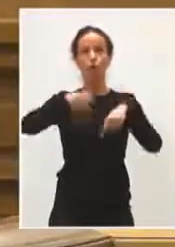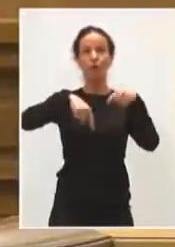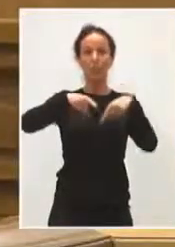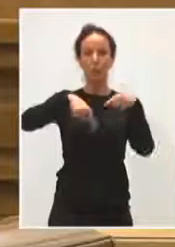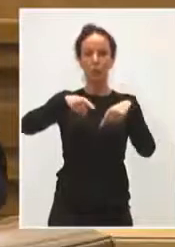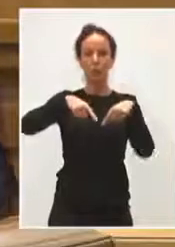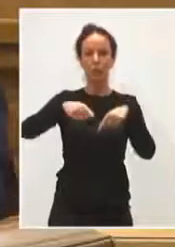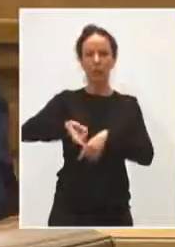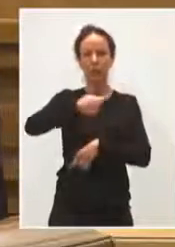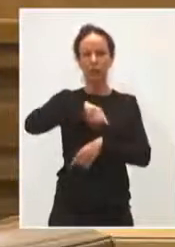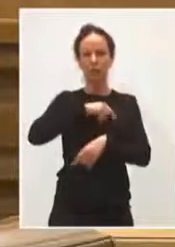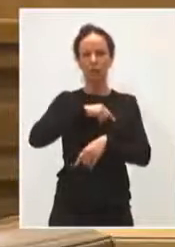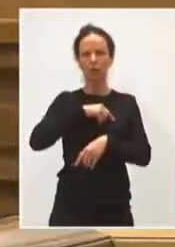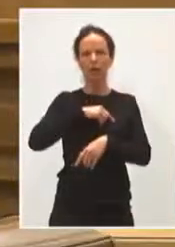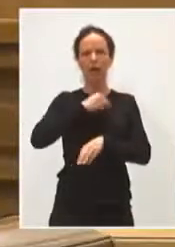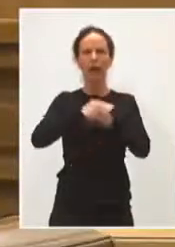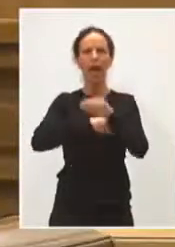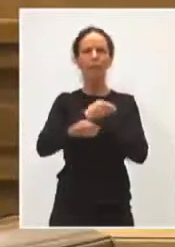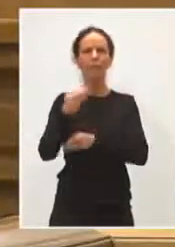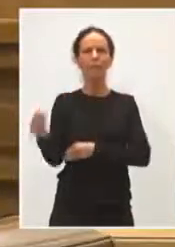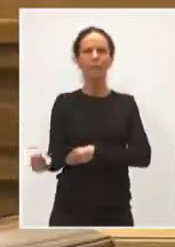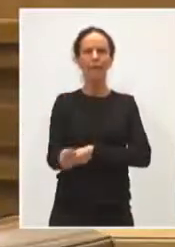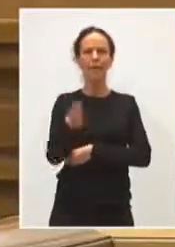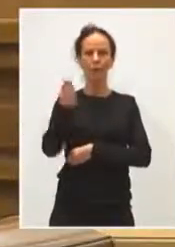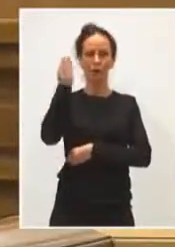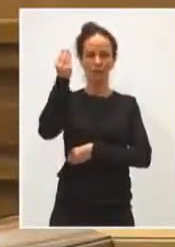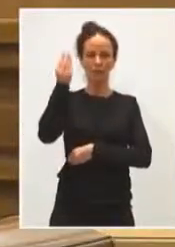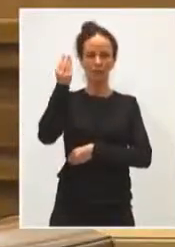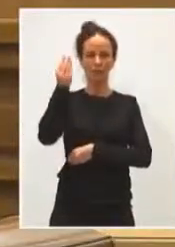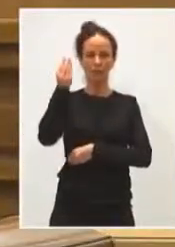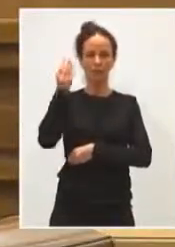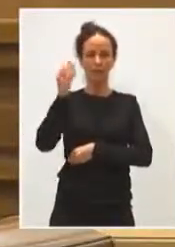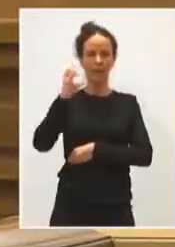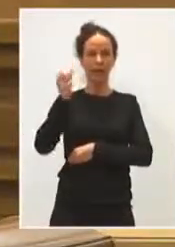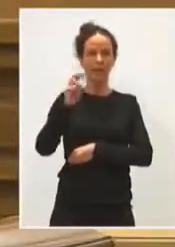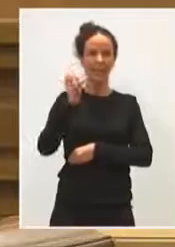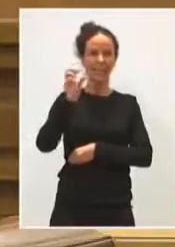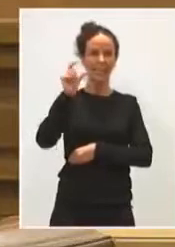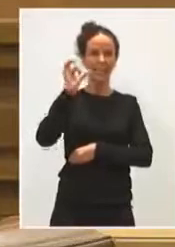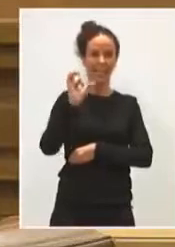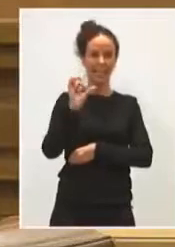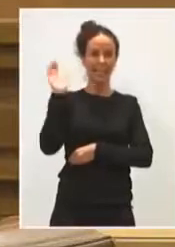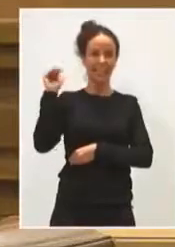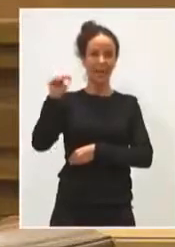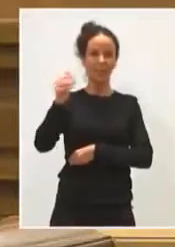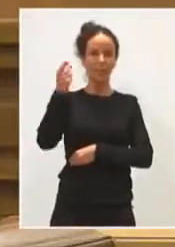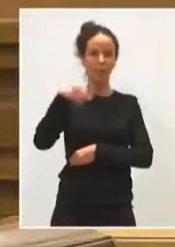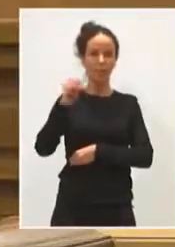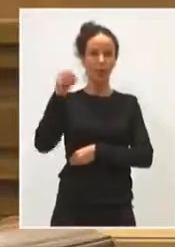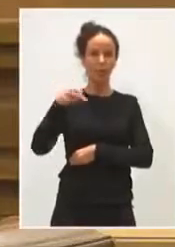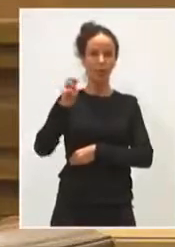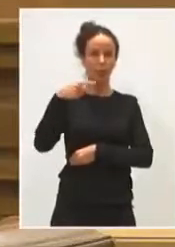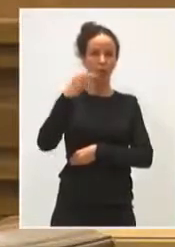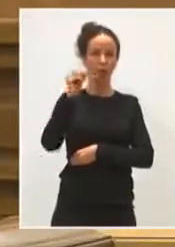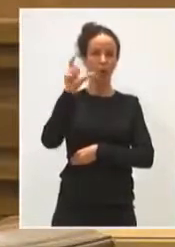a hacer una importante mejora al Astra de Cabanillas del Campo. Vamos a hacer un nuevo Astra también para la población de Ontígola, en un